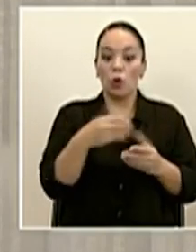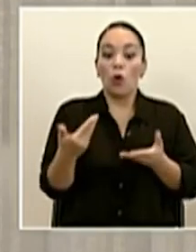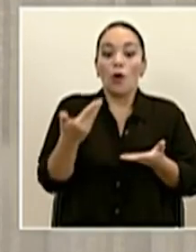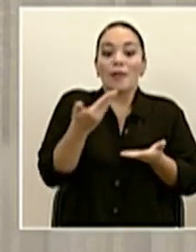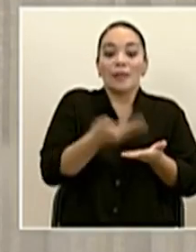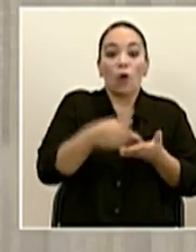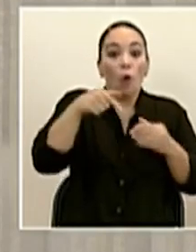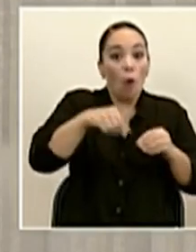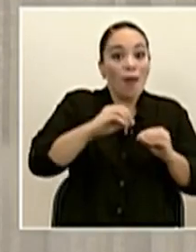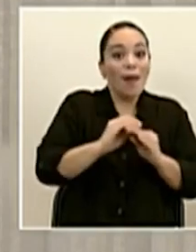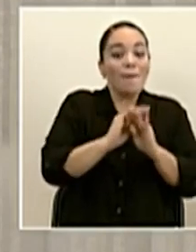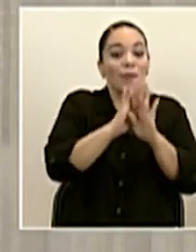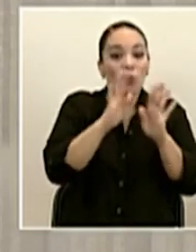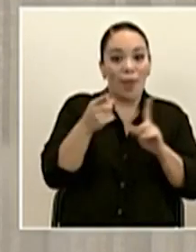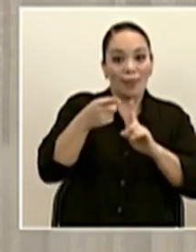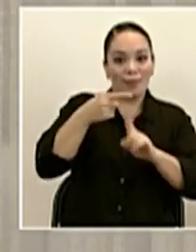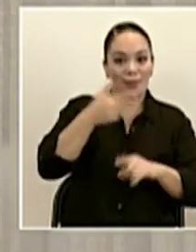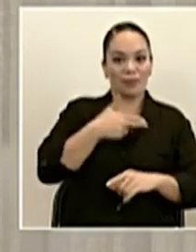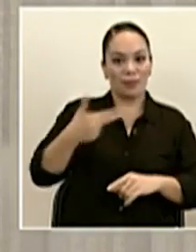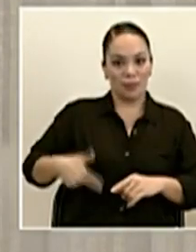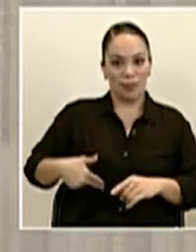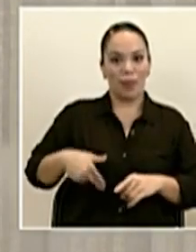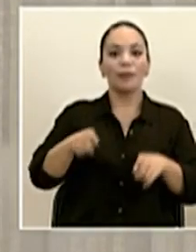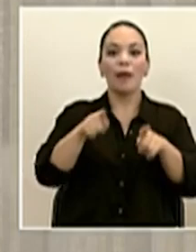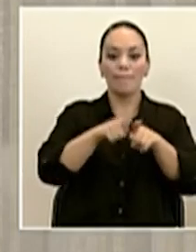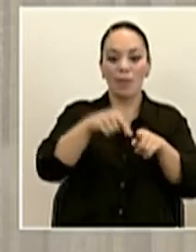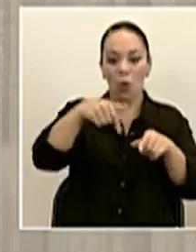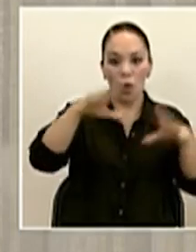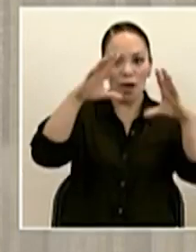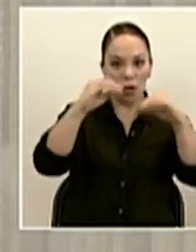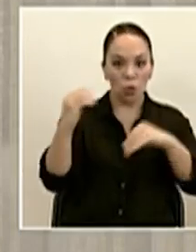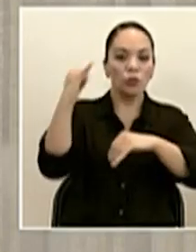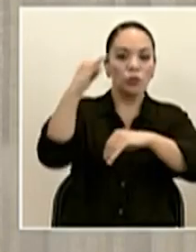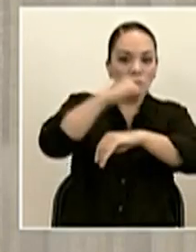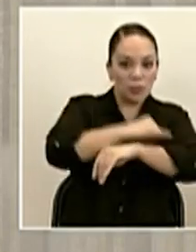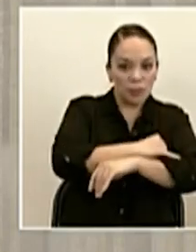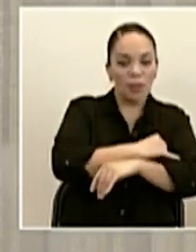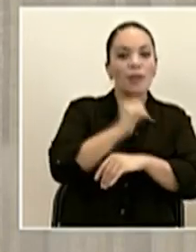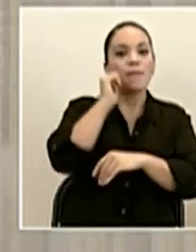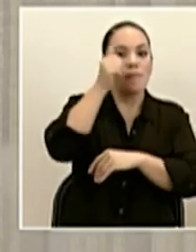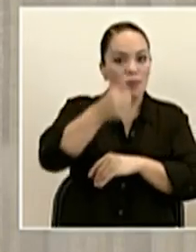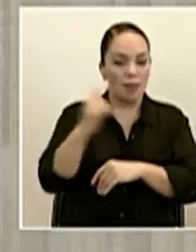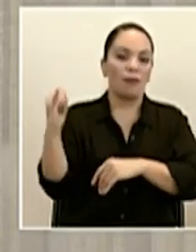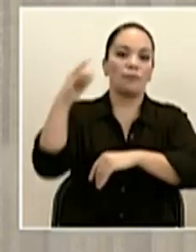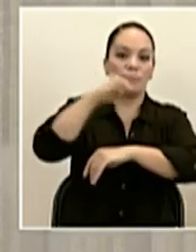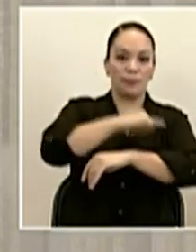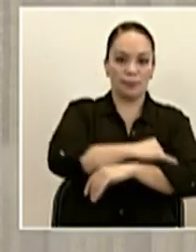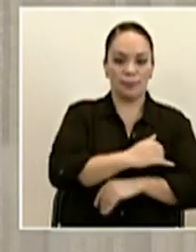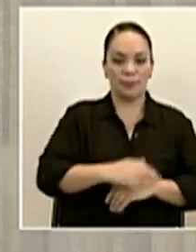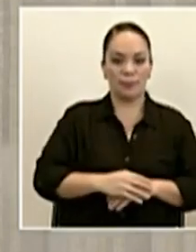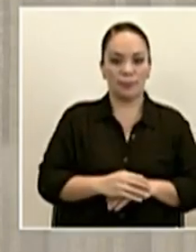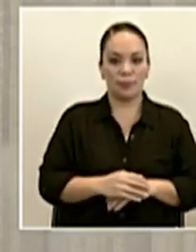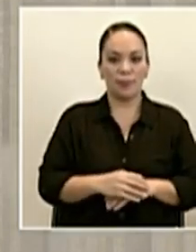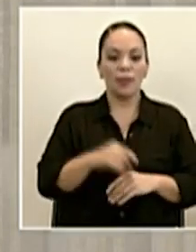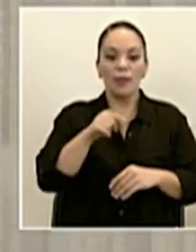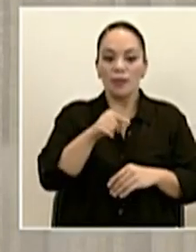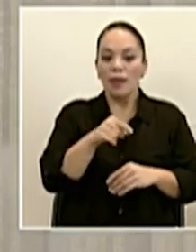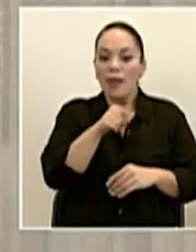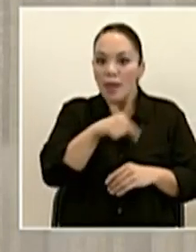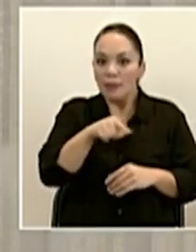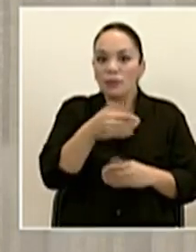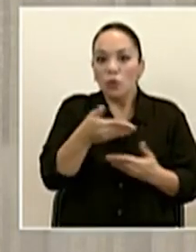madrugada y lo que va a estar llegando esta noche y mañana por avión y lo que ya está en trámite